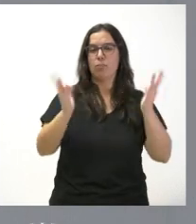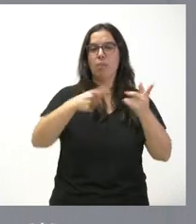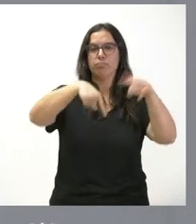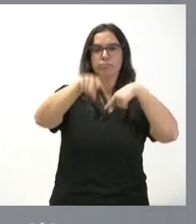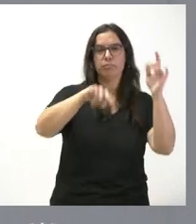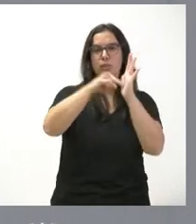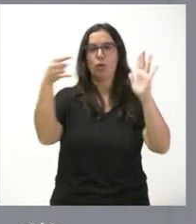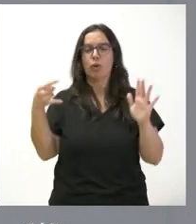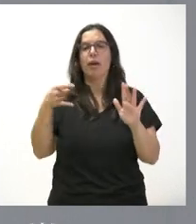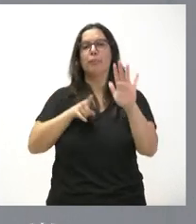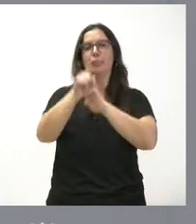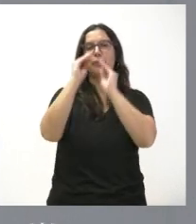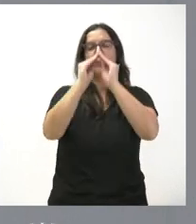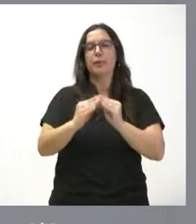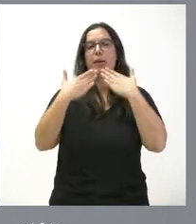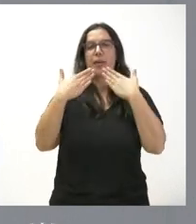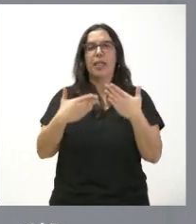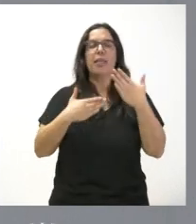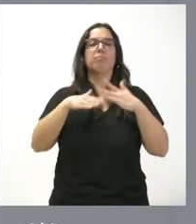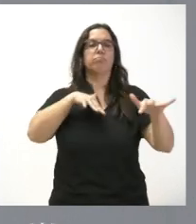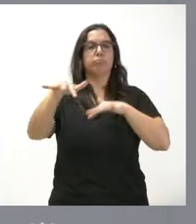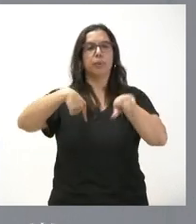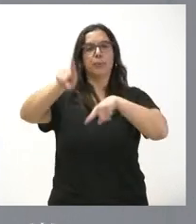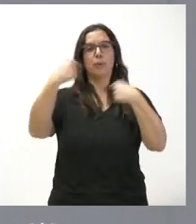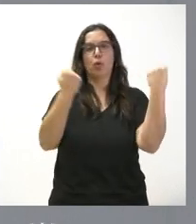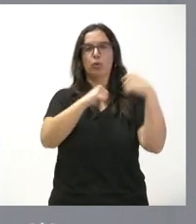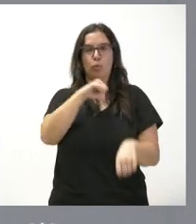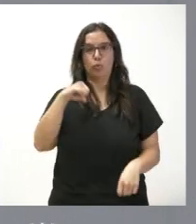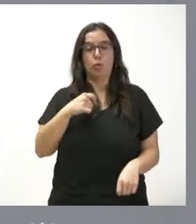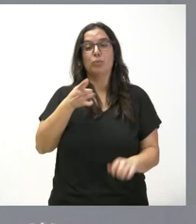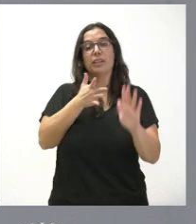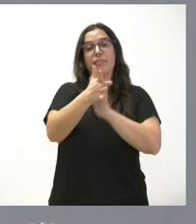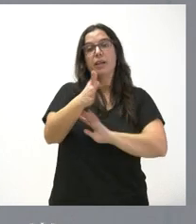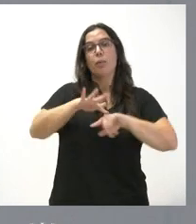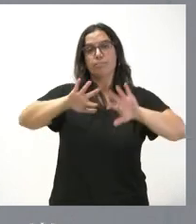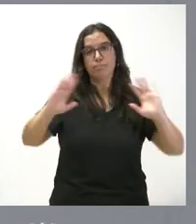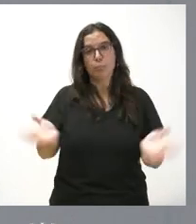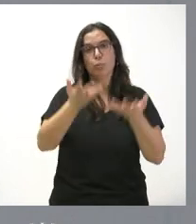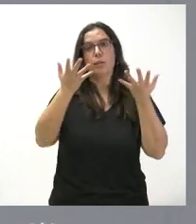tecnología desarrollada con la movilidad autónoma. En este caso, se trata de impulsar